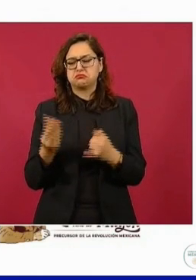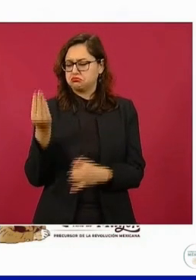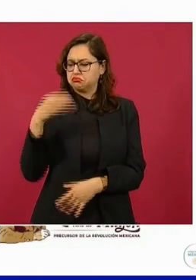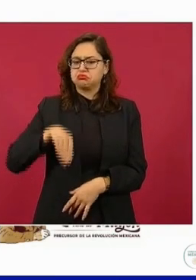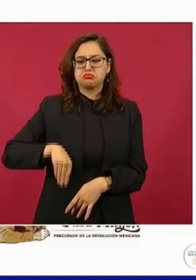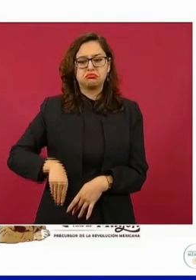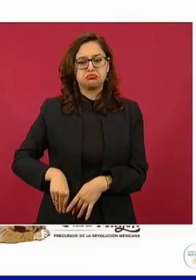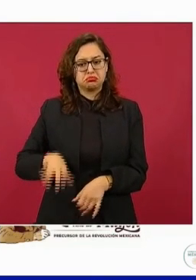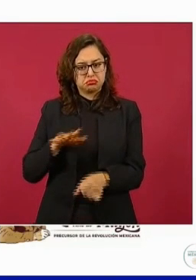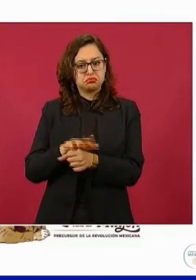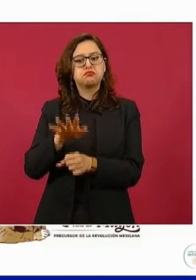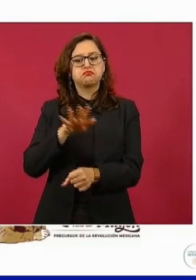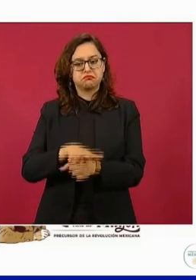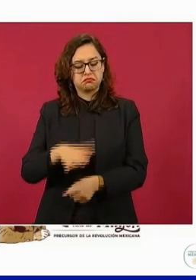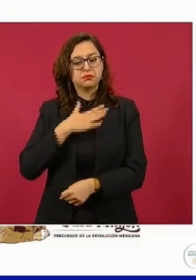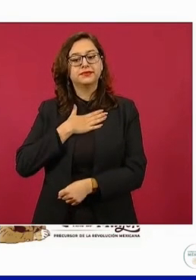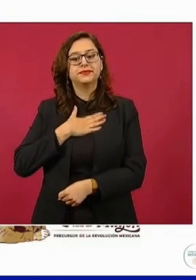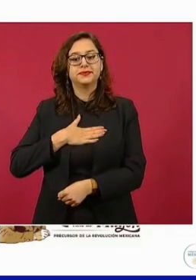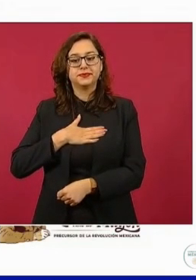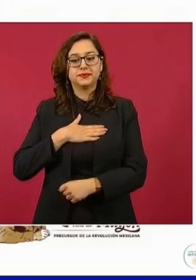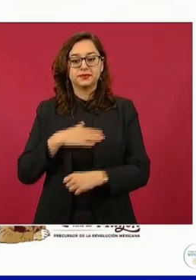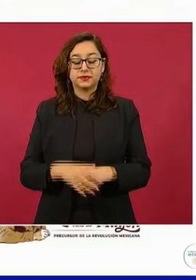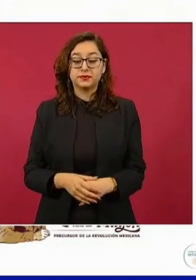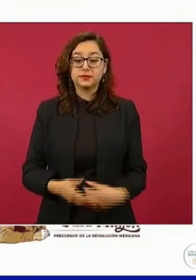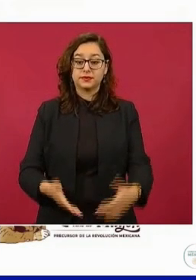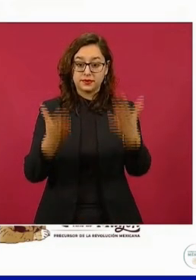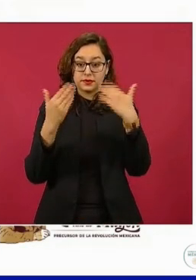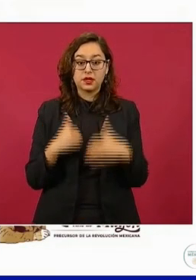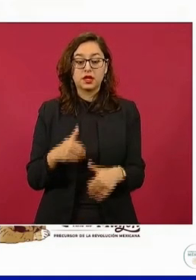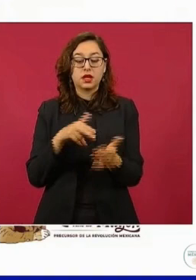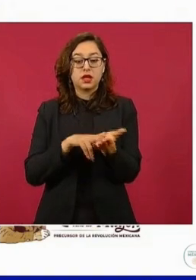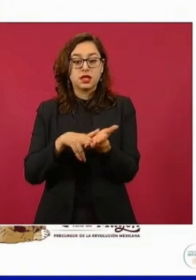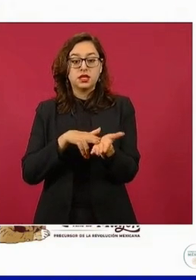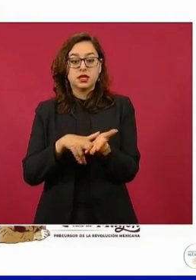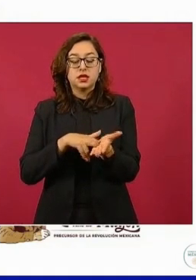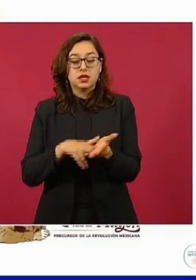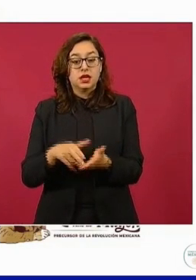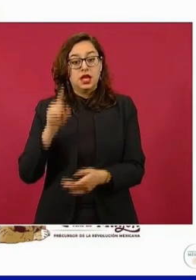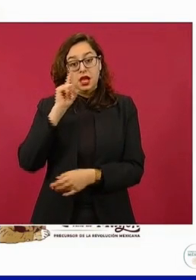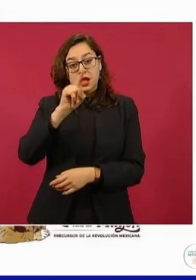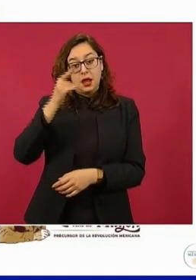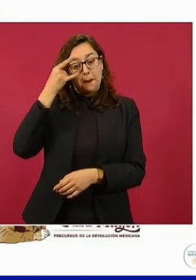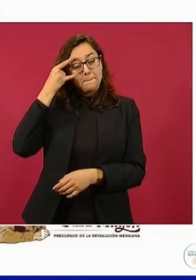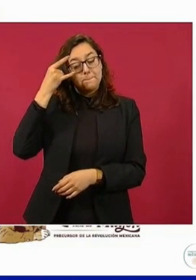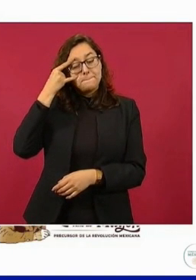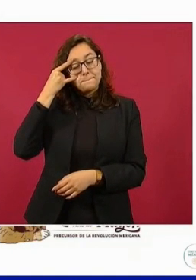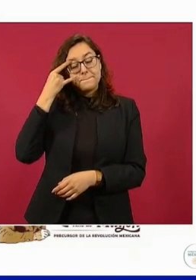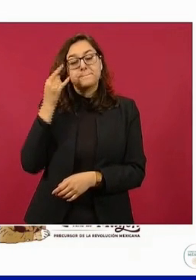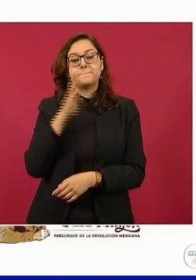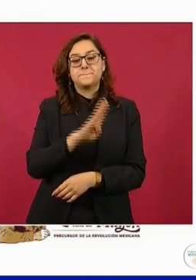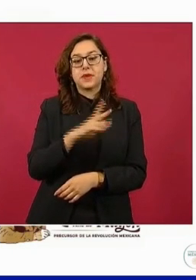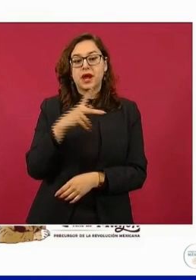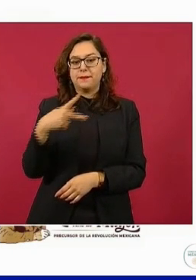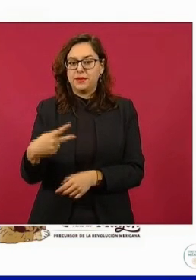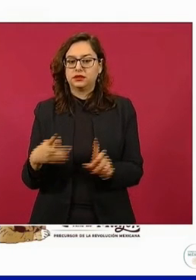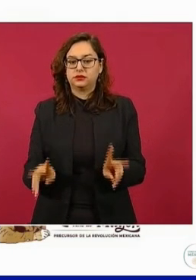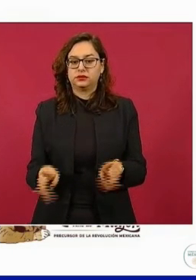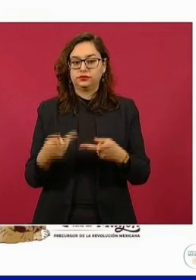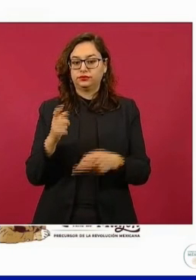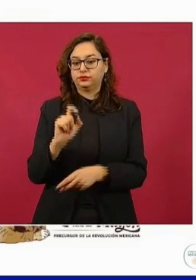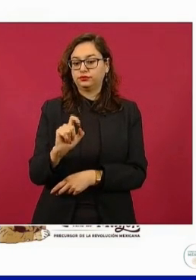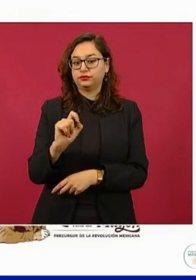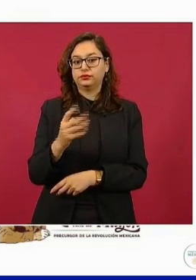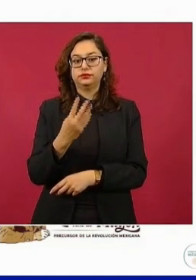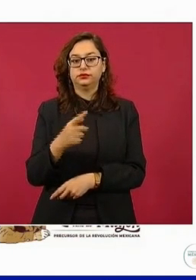por litro. BP para el diésel en Carmen Campeche, 24 pesos con 22